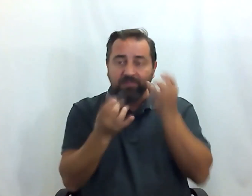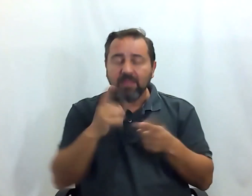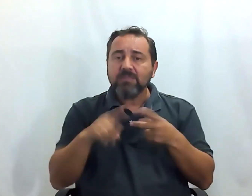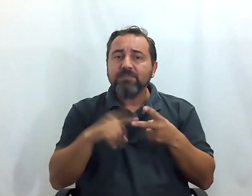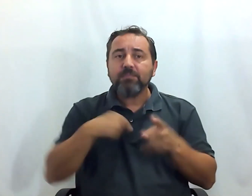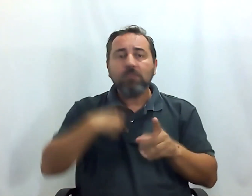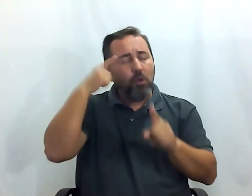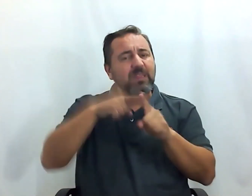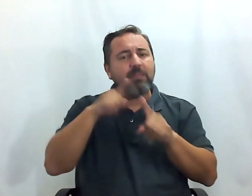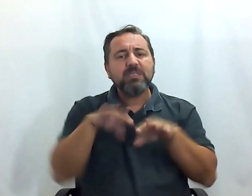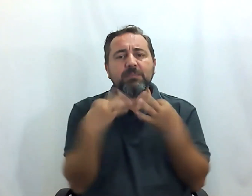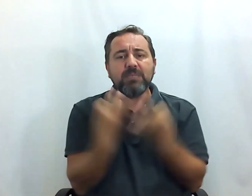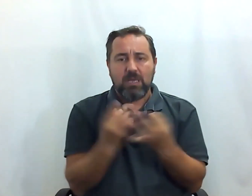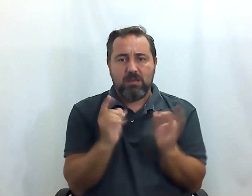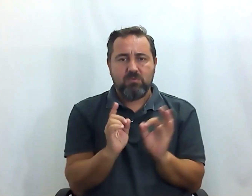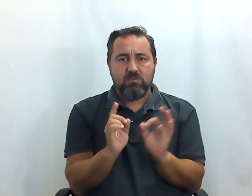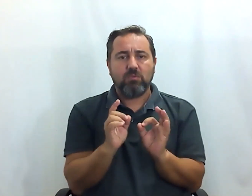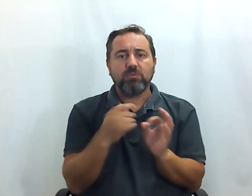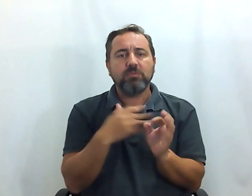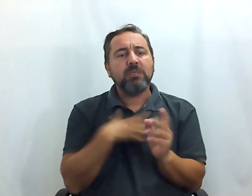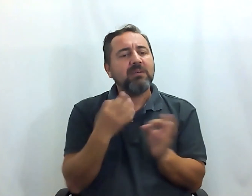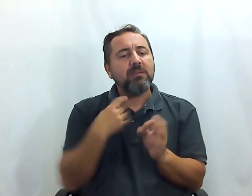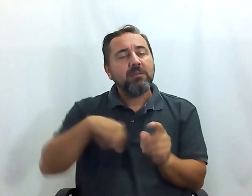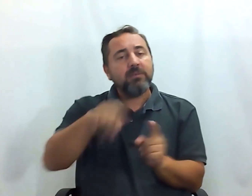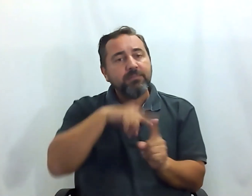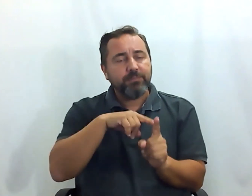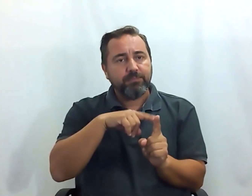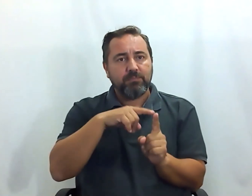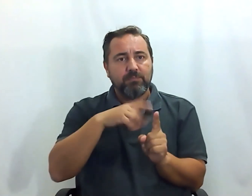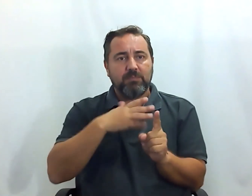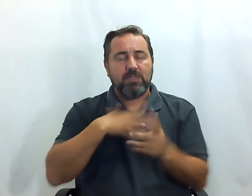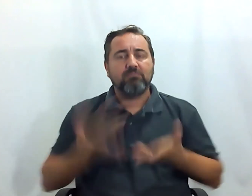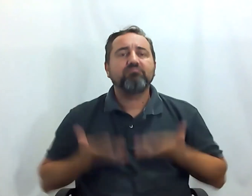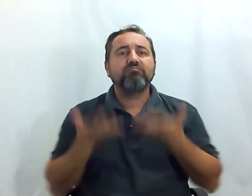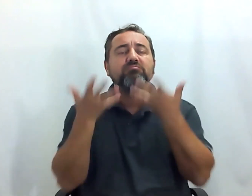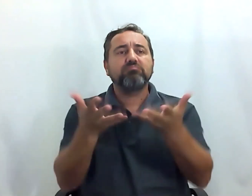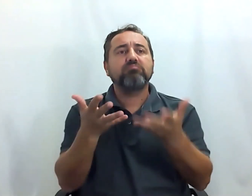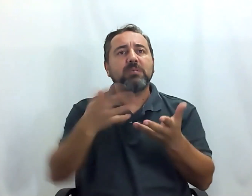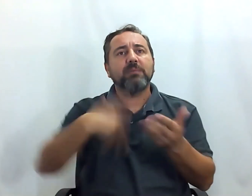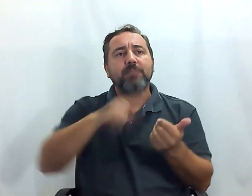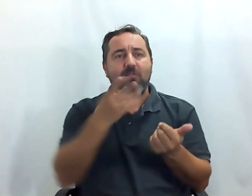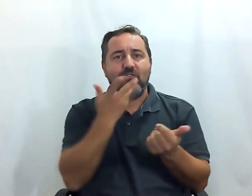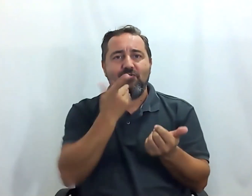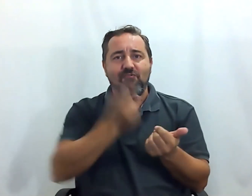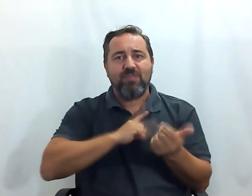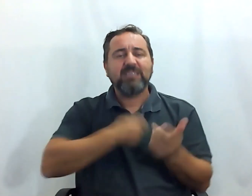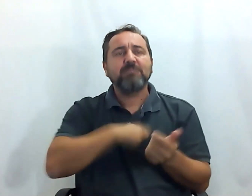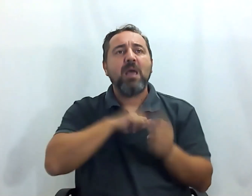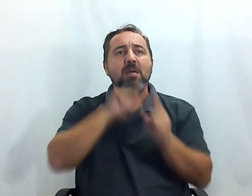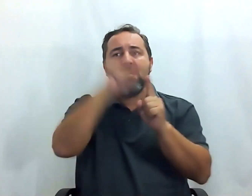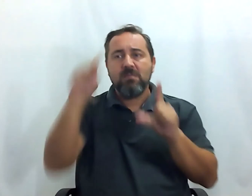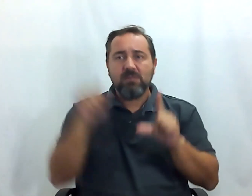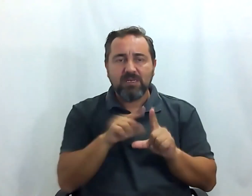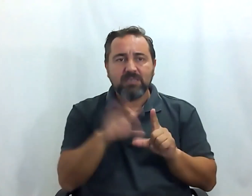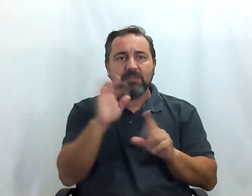seminarios es dar a conocer qué ventajas ofrecen los destinos turísticos españoles para los